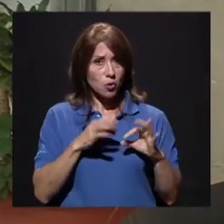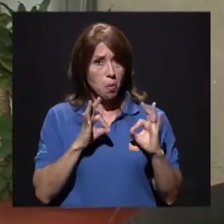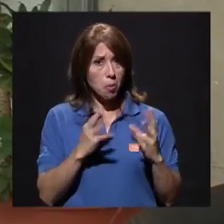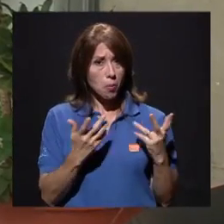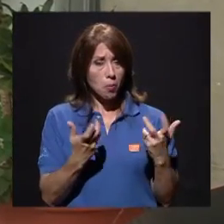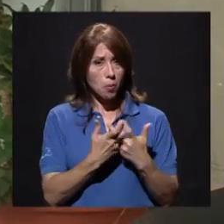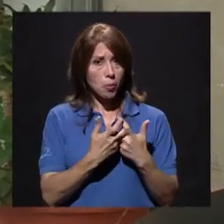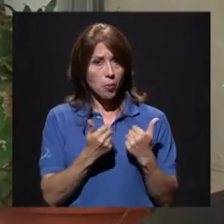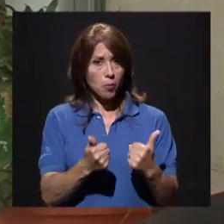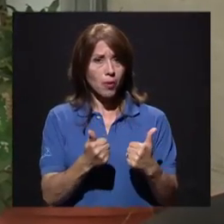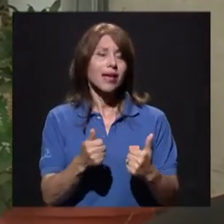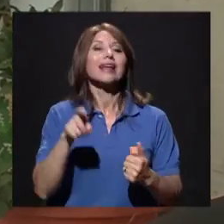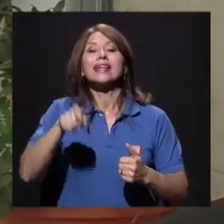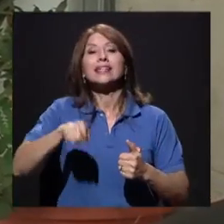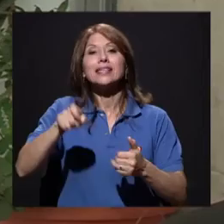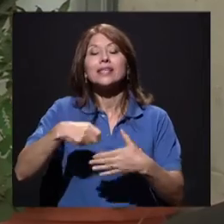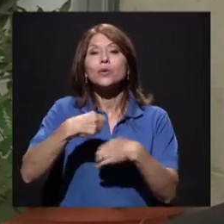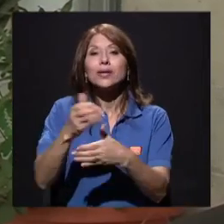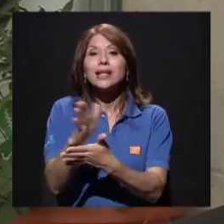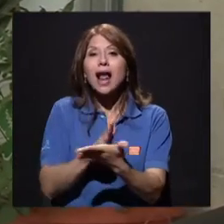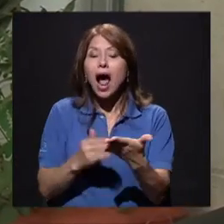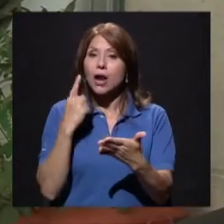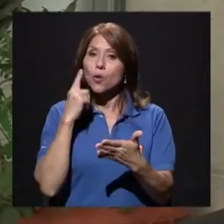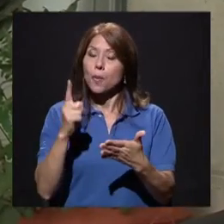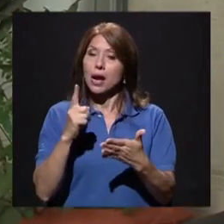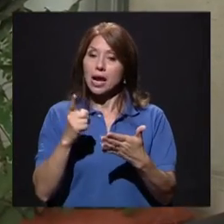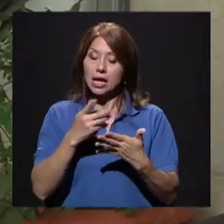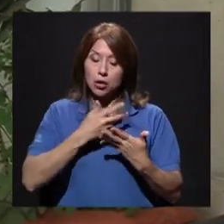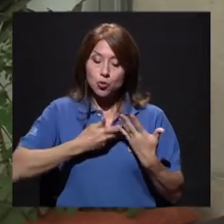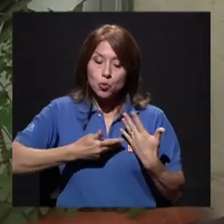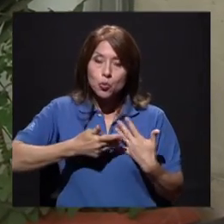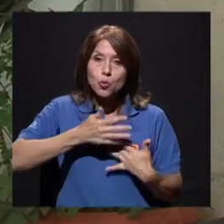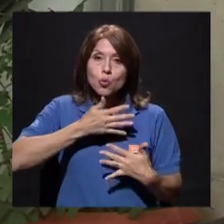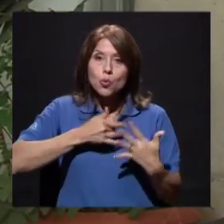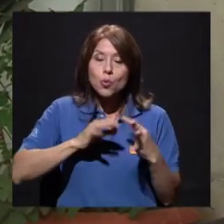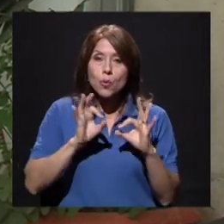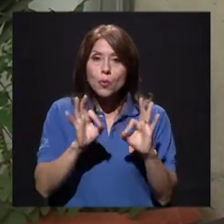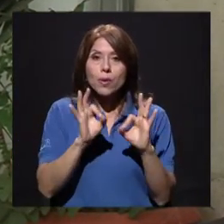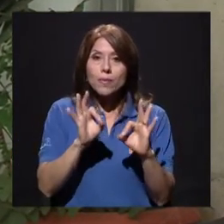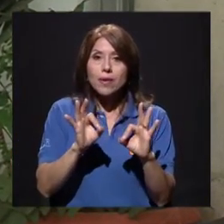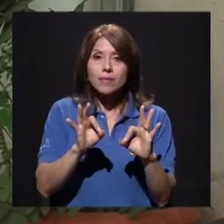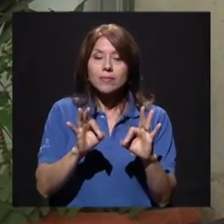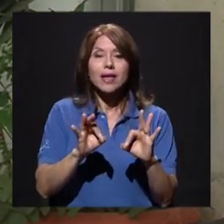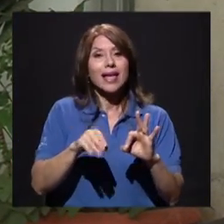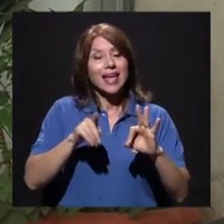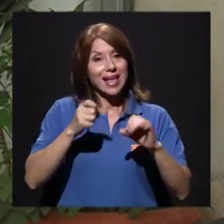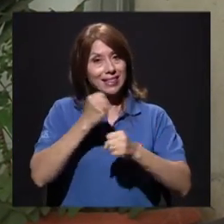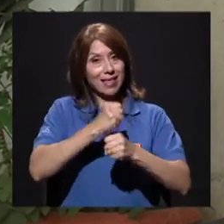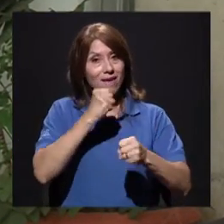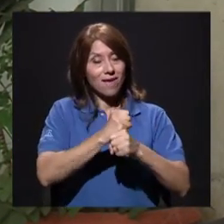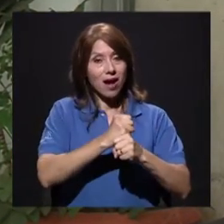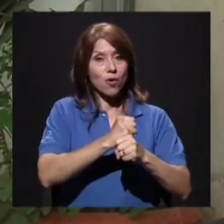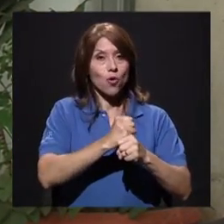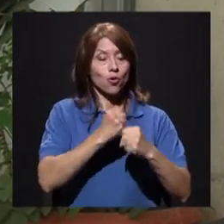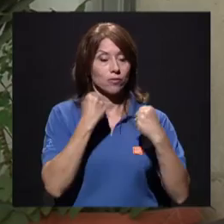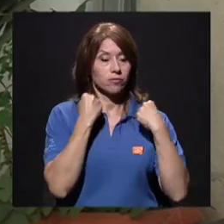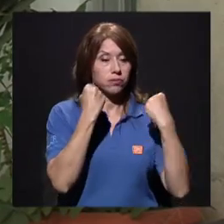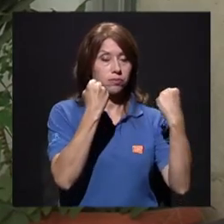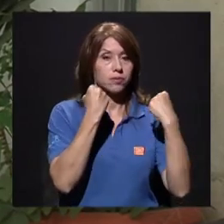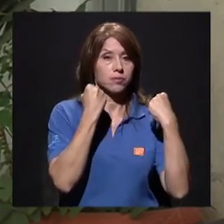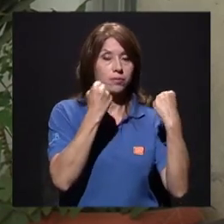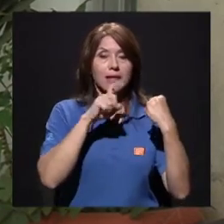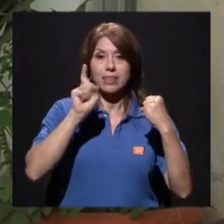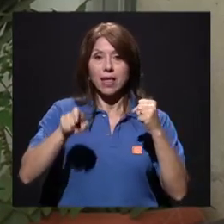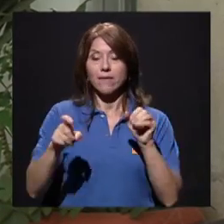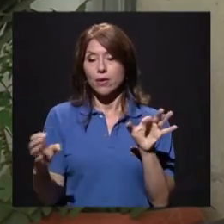corazón esté bien, para que pueda bombear sangre. No está mal, tiene que haber una combinación del trabajo contrarresistencia con el